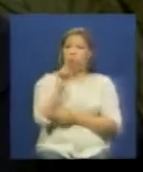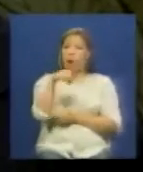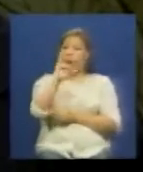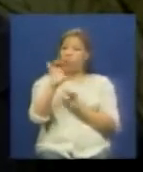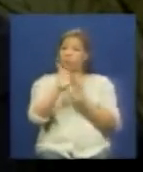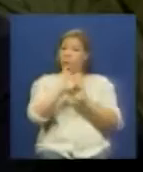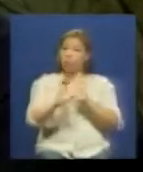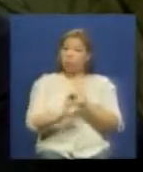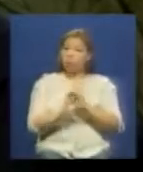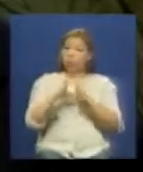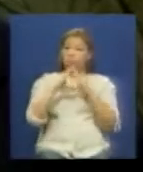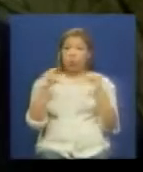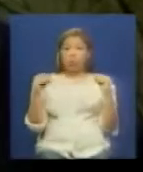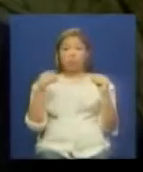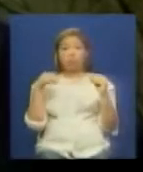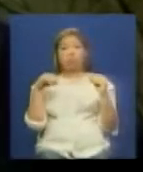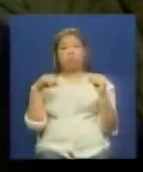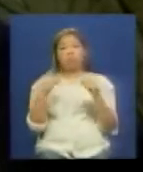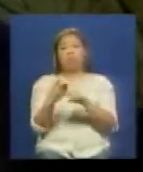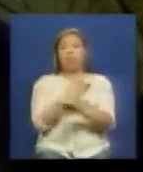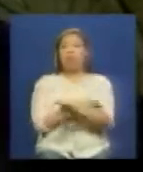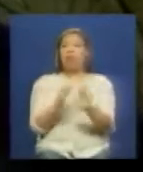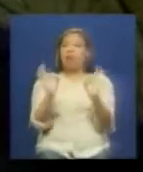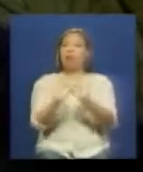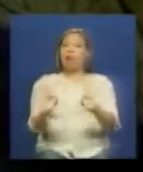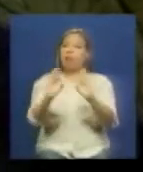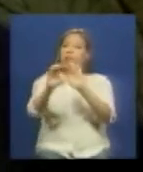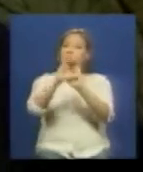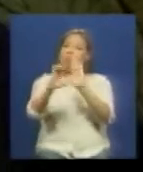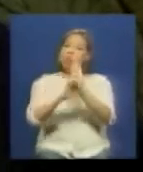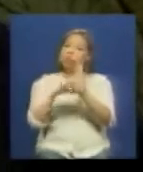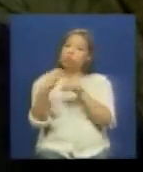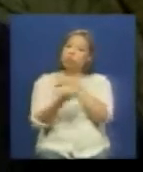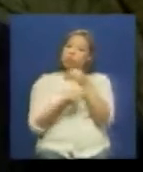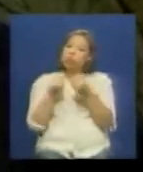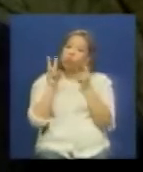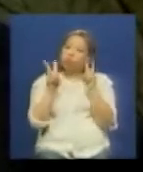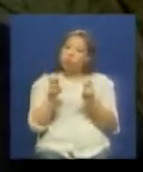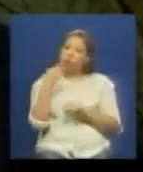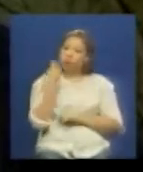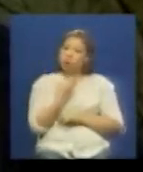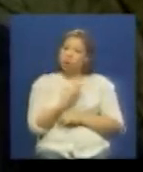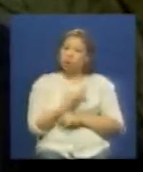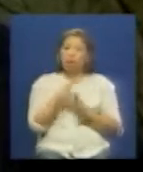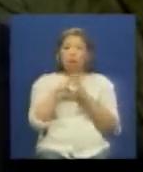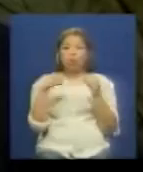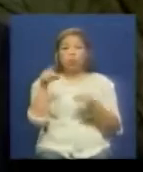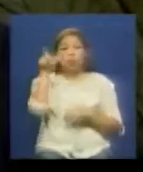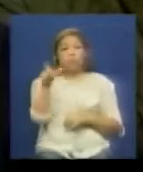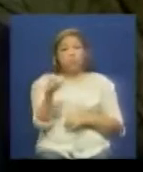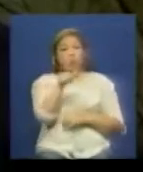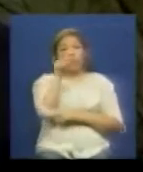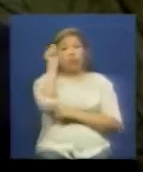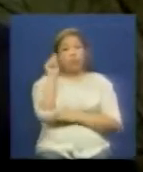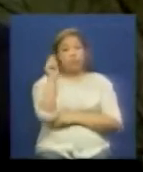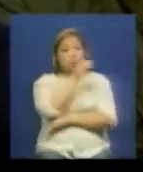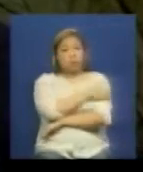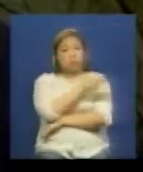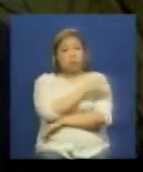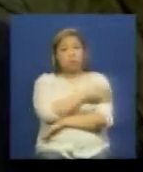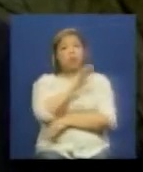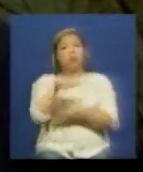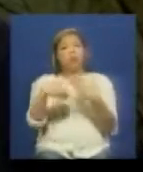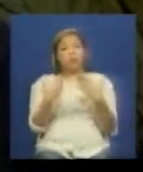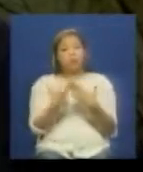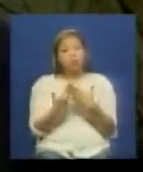constitución todo fuera de la constitución nada eso debe quedarle claro a estos señores que van a llegar